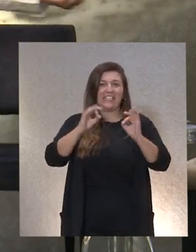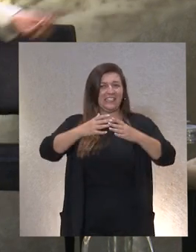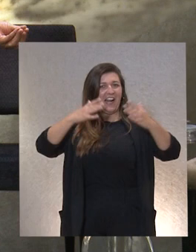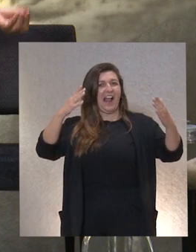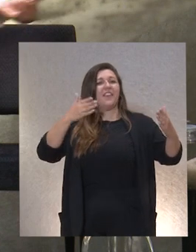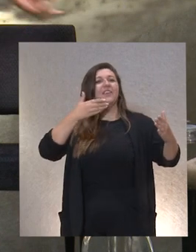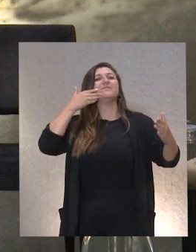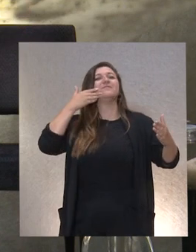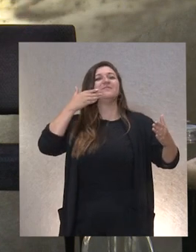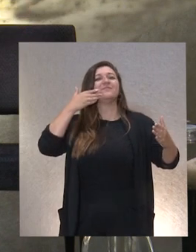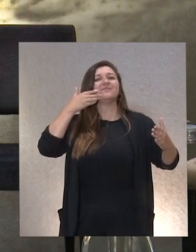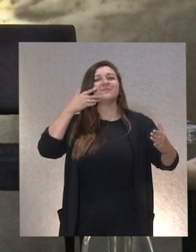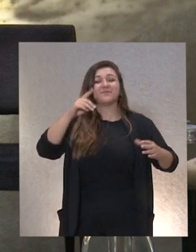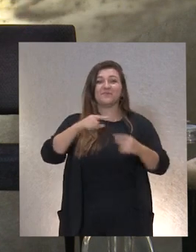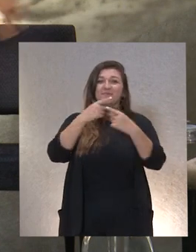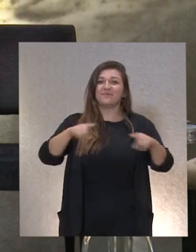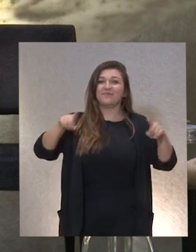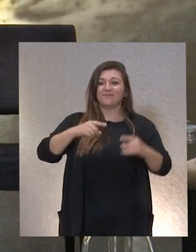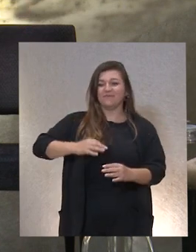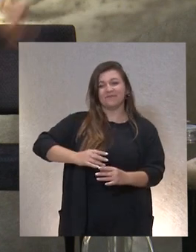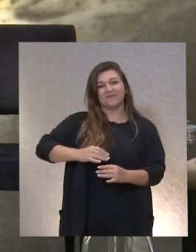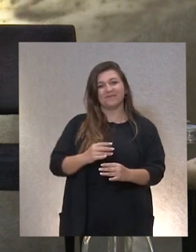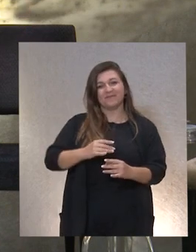cuando nos ponemos aunque no seamos de Gijón